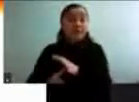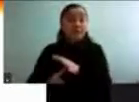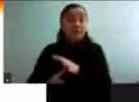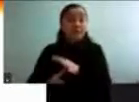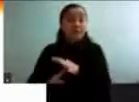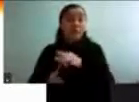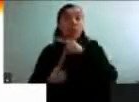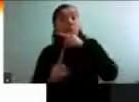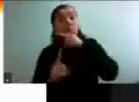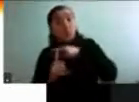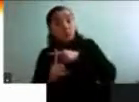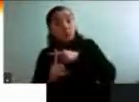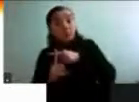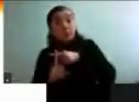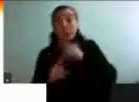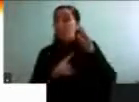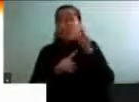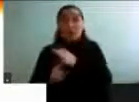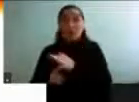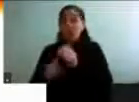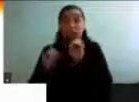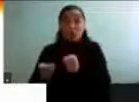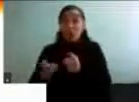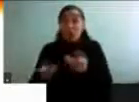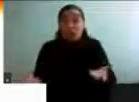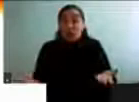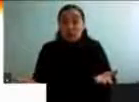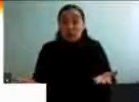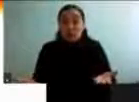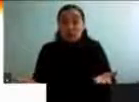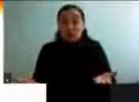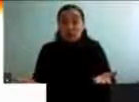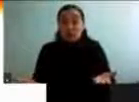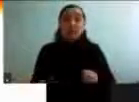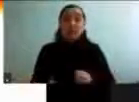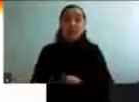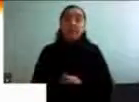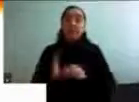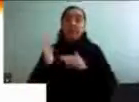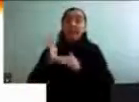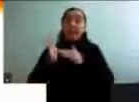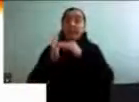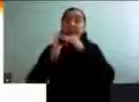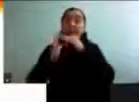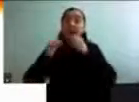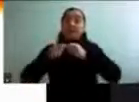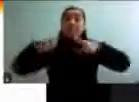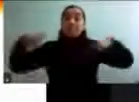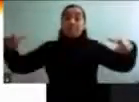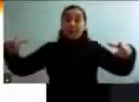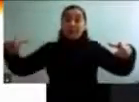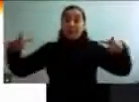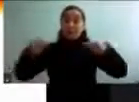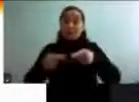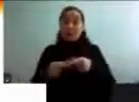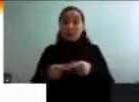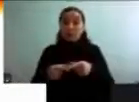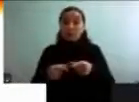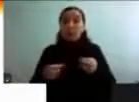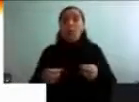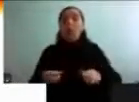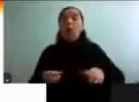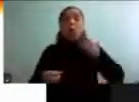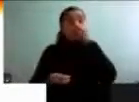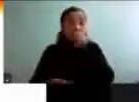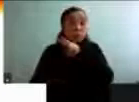discriminación al fin de acá. Y con respecto a los niveles, tenemos el nivel macro y el nivel micro. En donde se ha observado